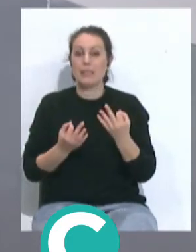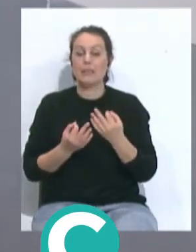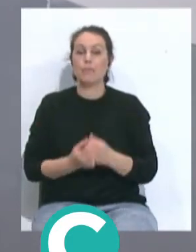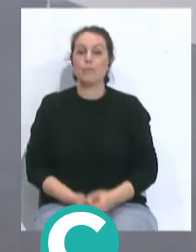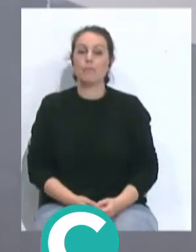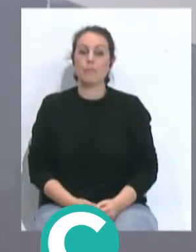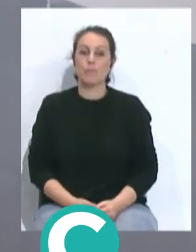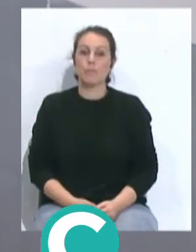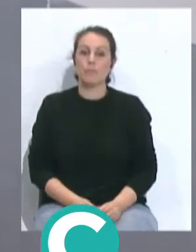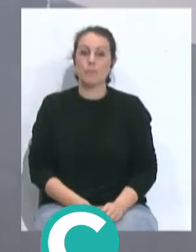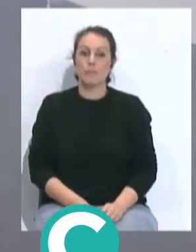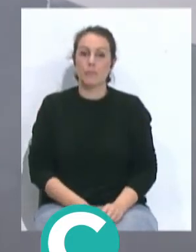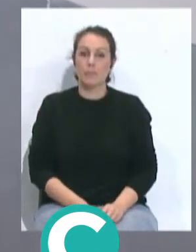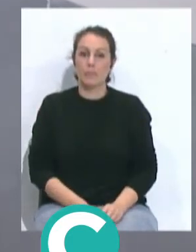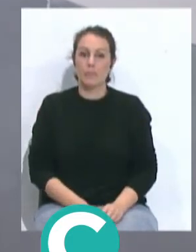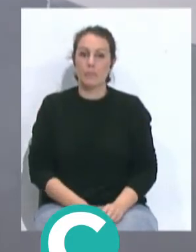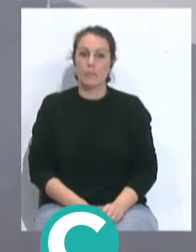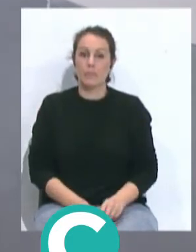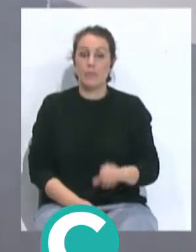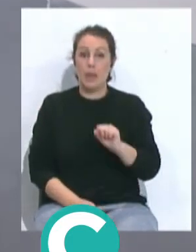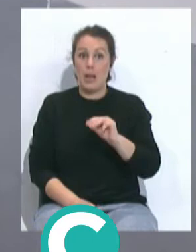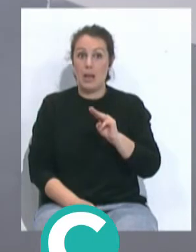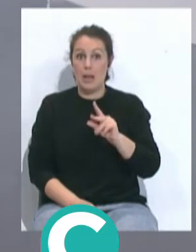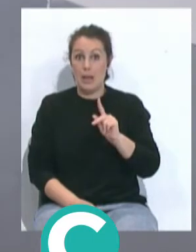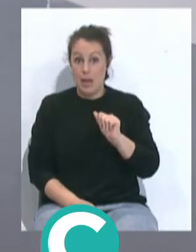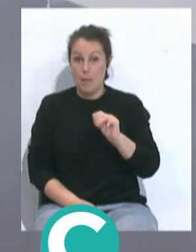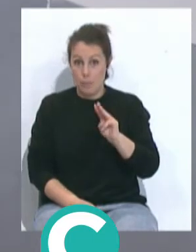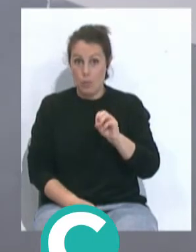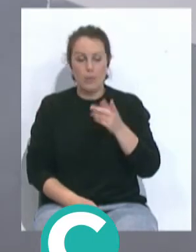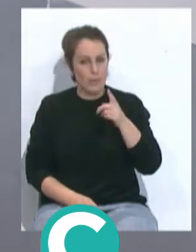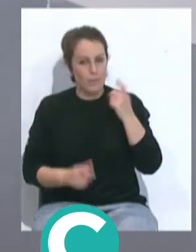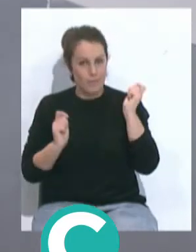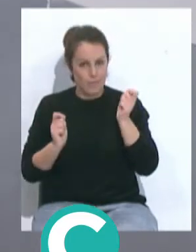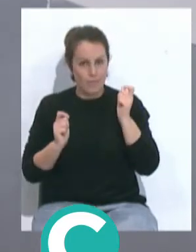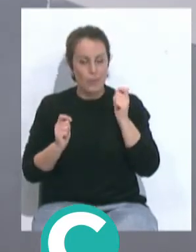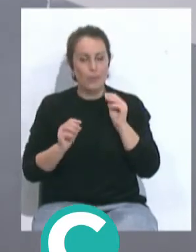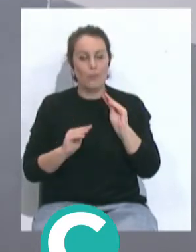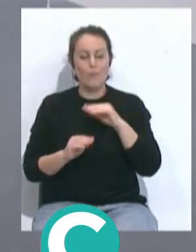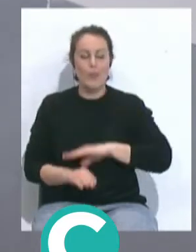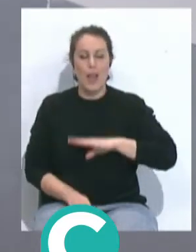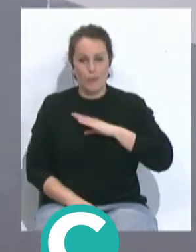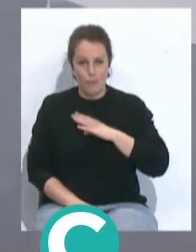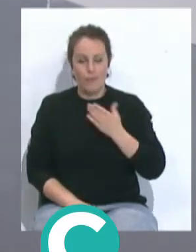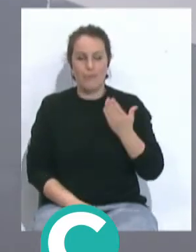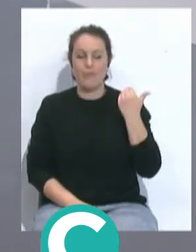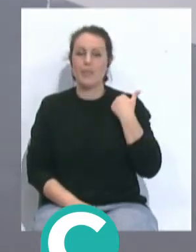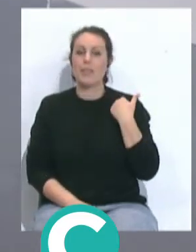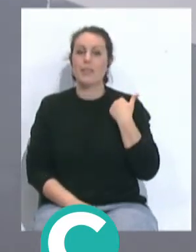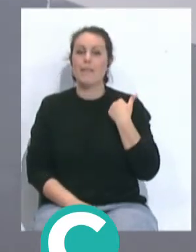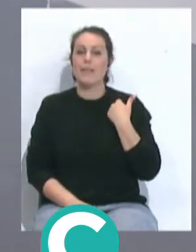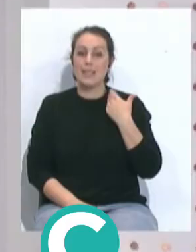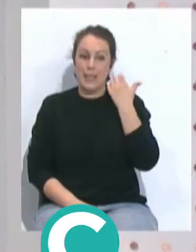valga la redundancia, Carlos Acapó está al que también felicitamos en su cumpleaños, también fue el pasado